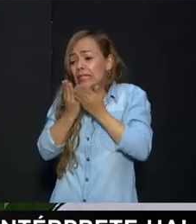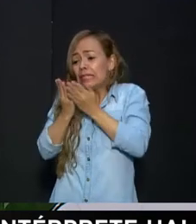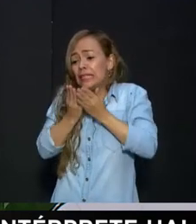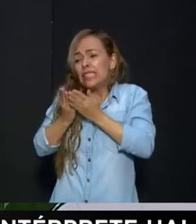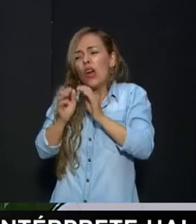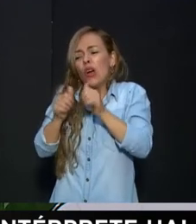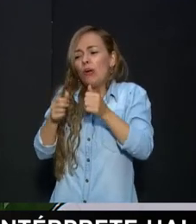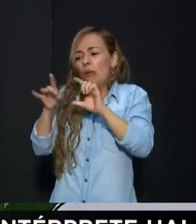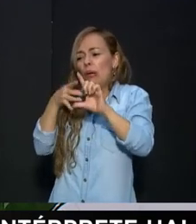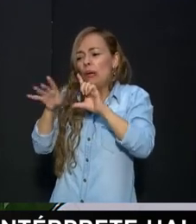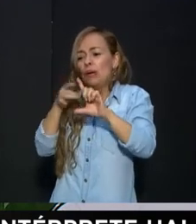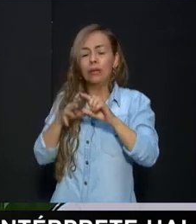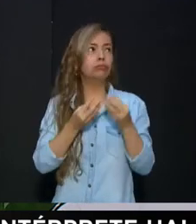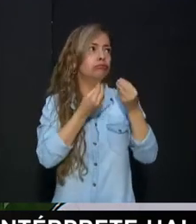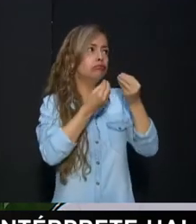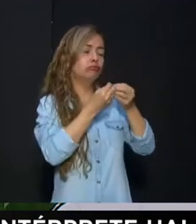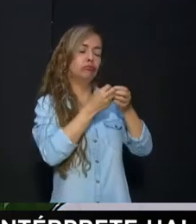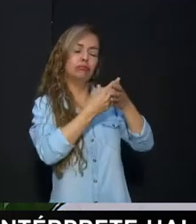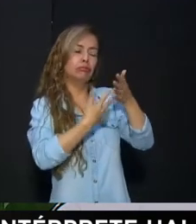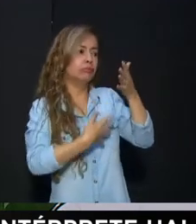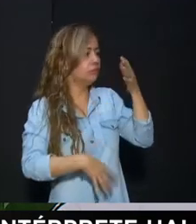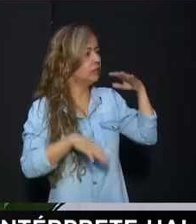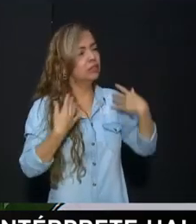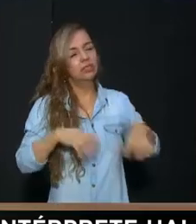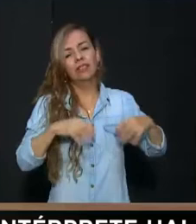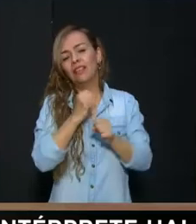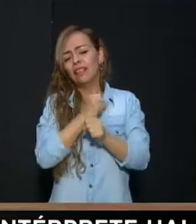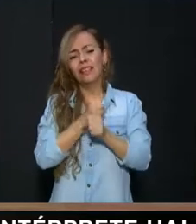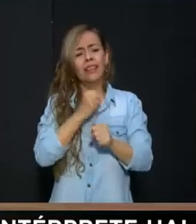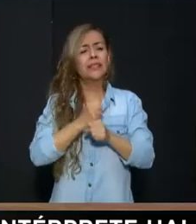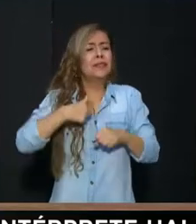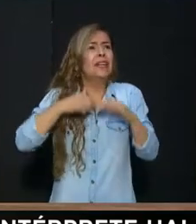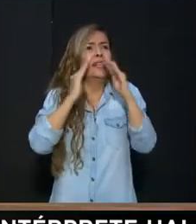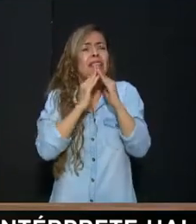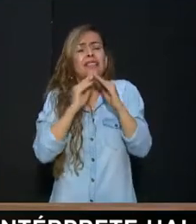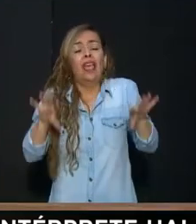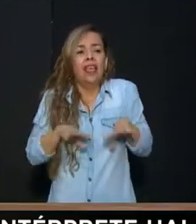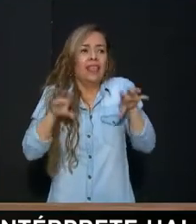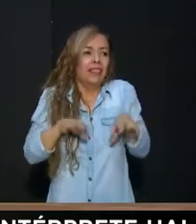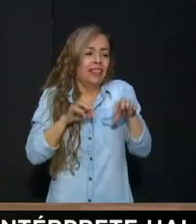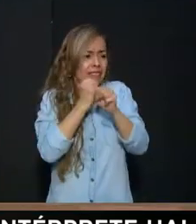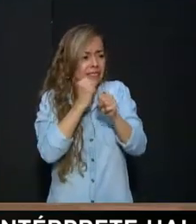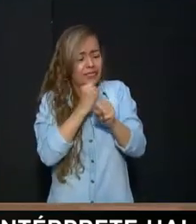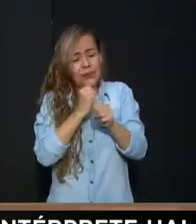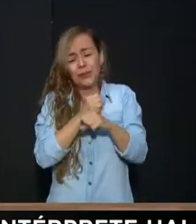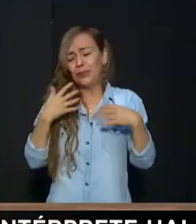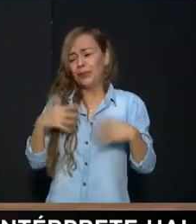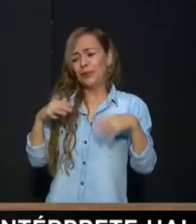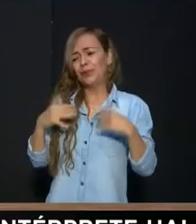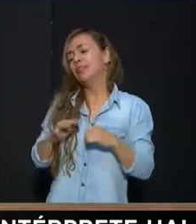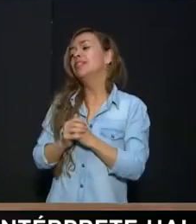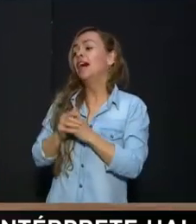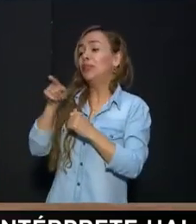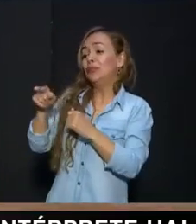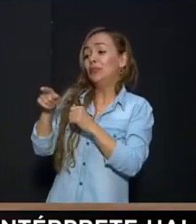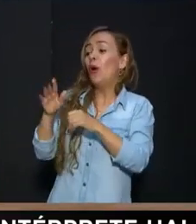académicas Muchísimo trabajo Es que no hay tiempo Ni para uno aburrirse encerrado Ah bueno Menos mal está entretenida Es la queja de todos Gracias